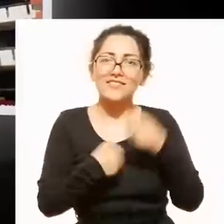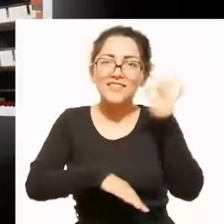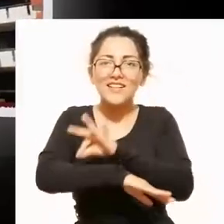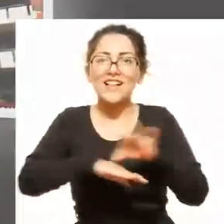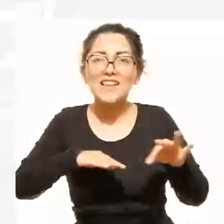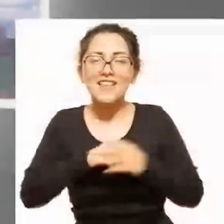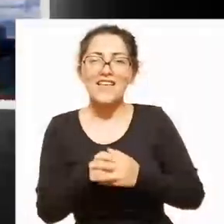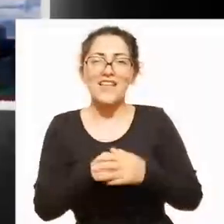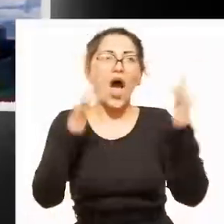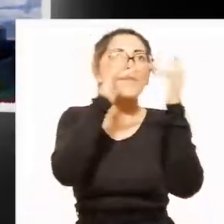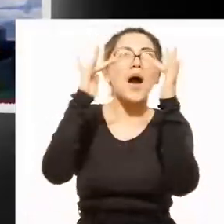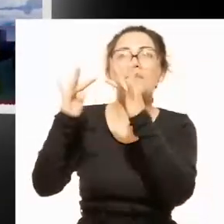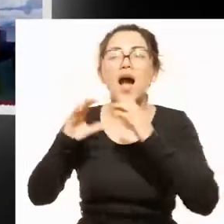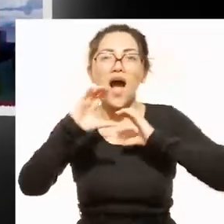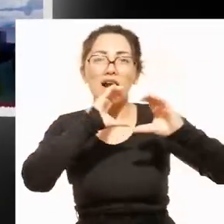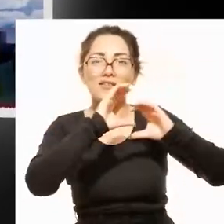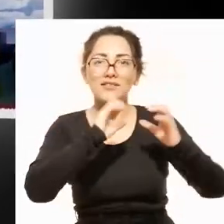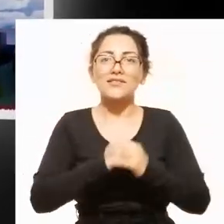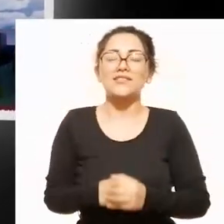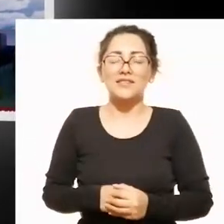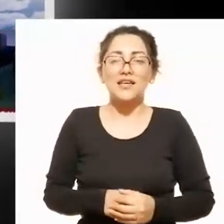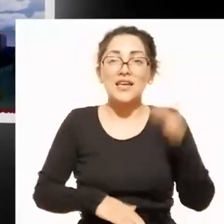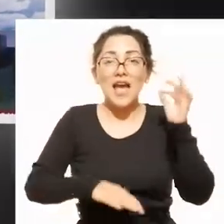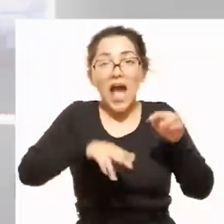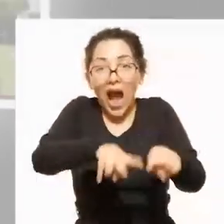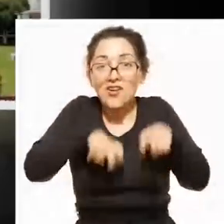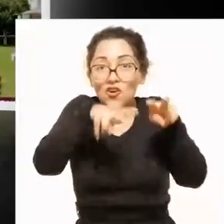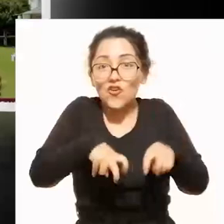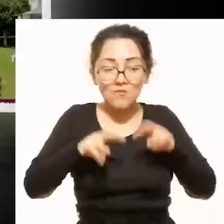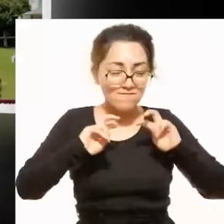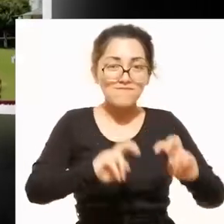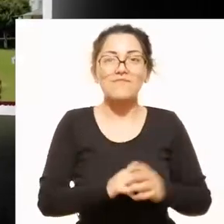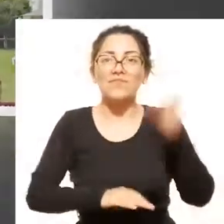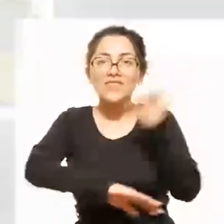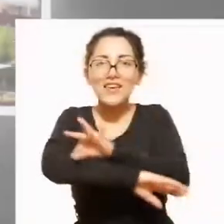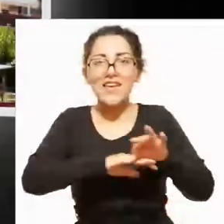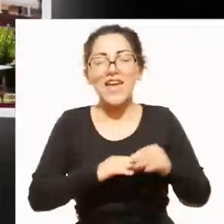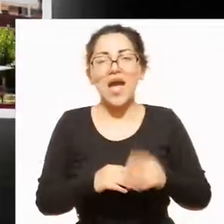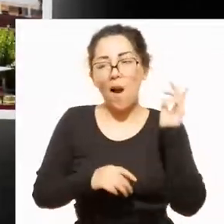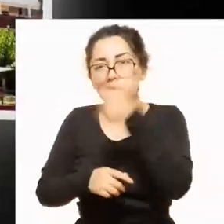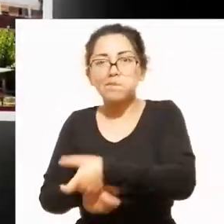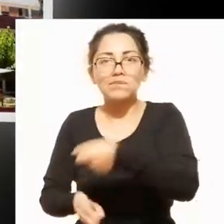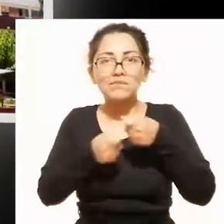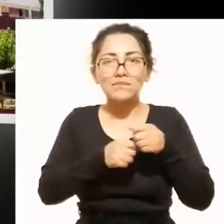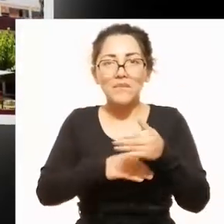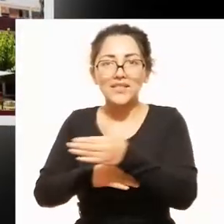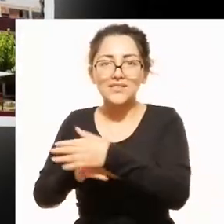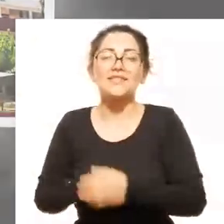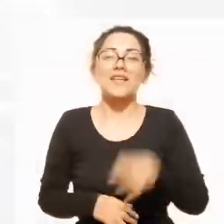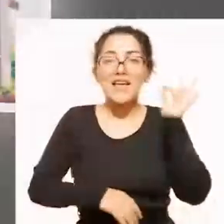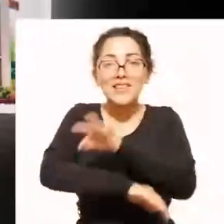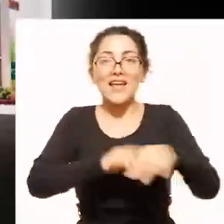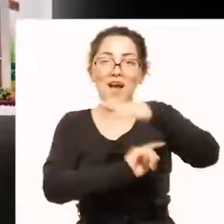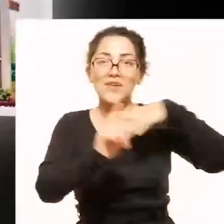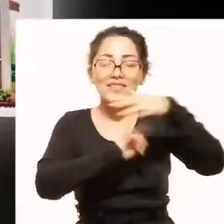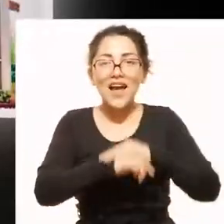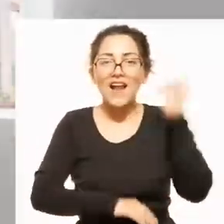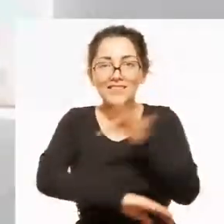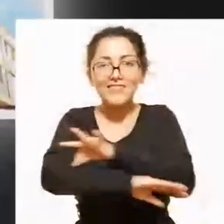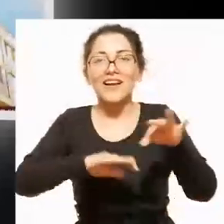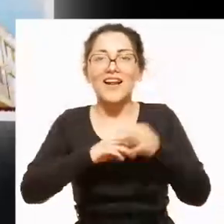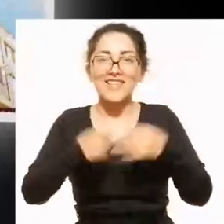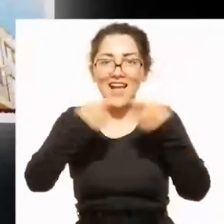sanitaria, ingeniería de telecomunicaciones, agronomía, ingeniería pesquera, ingeniería ambiental,